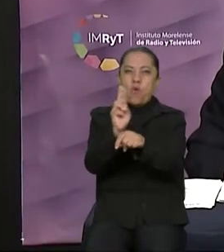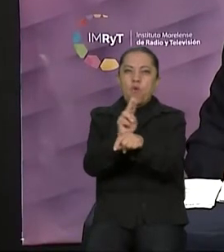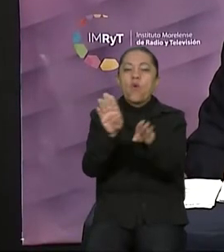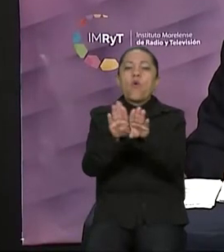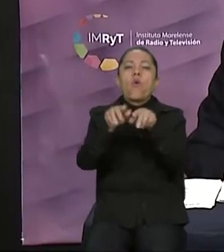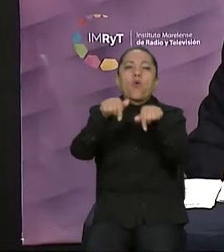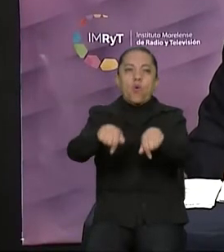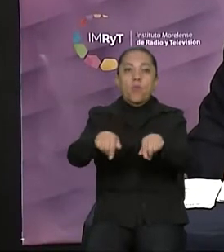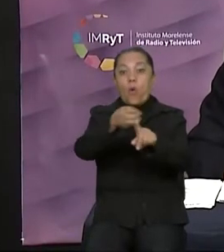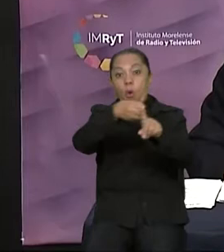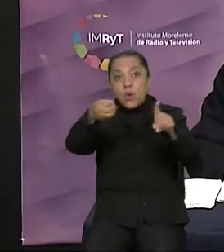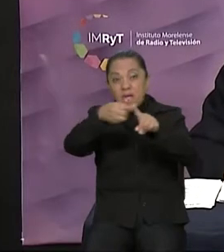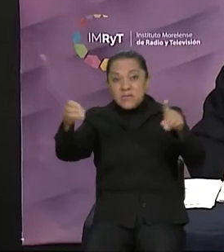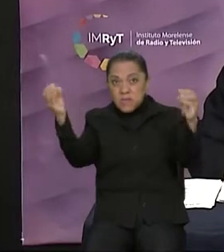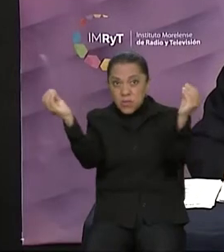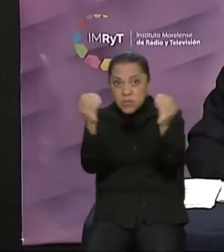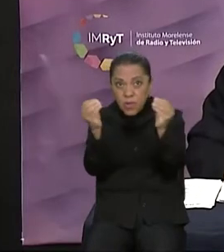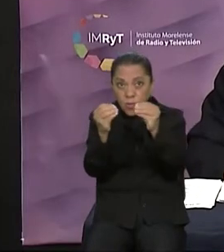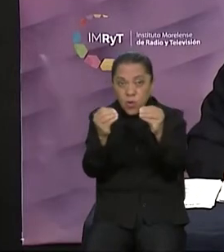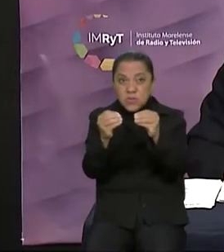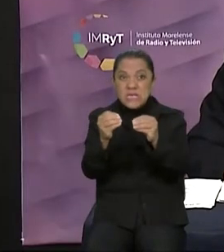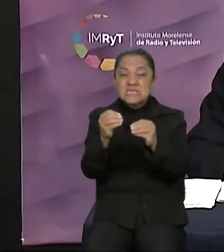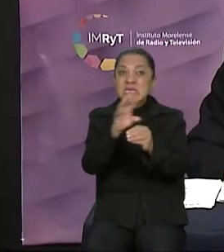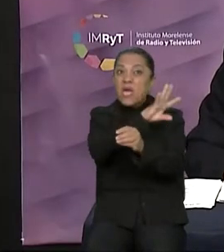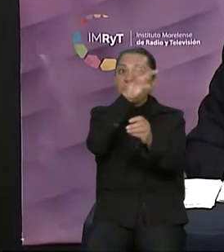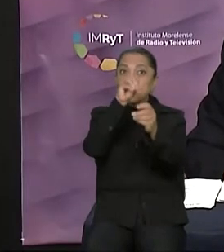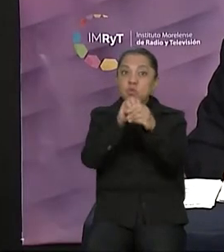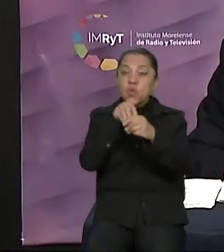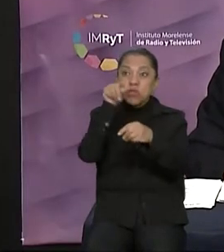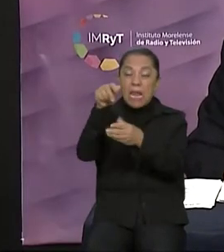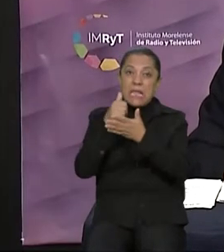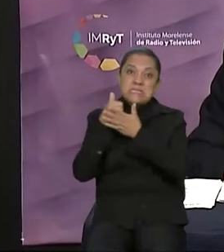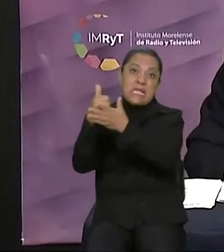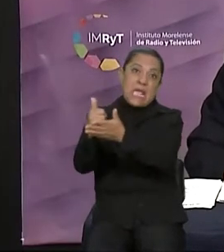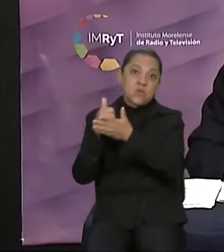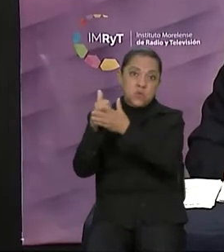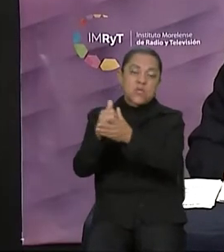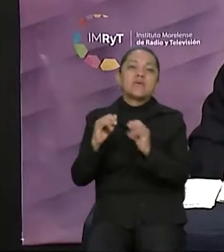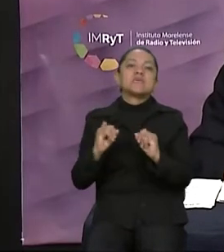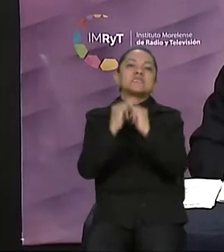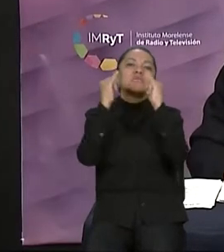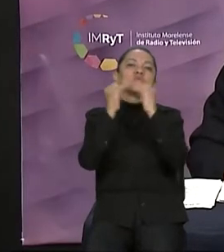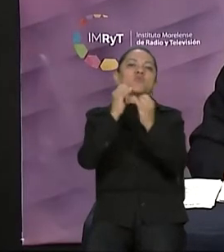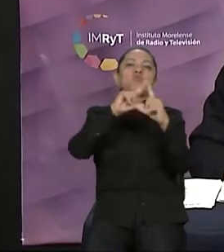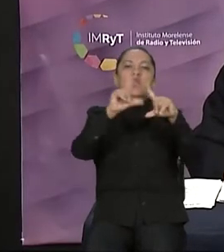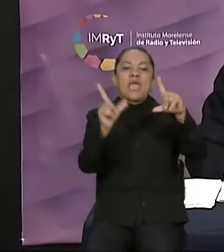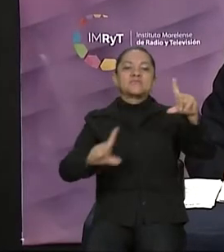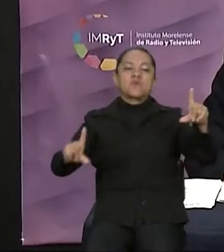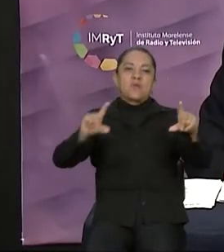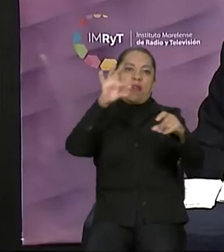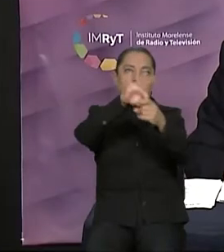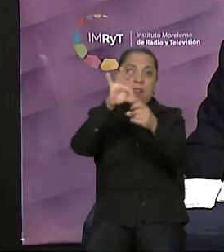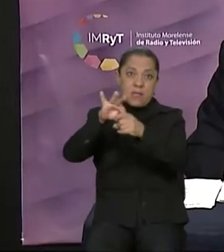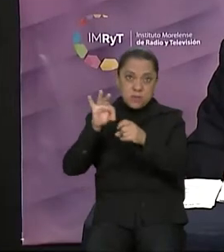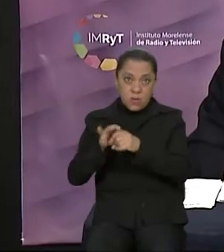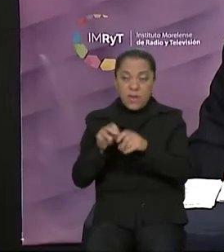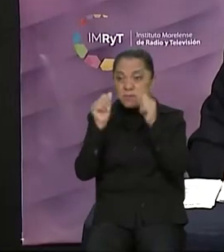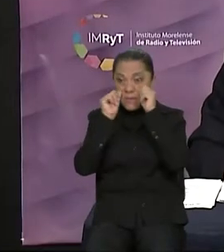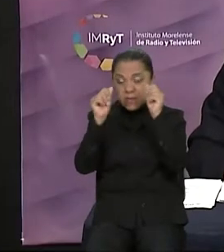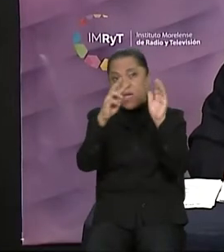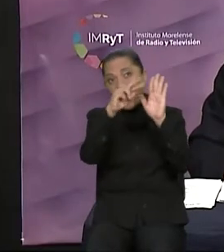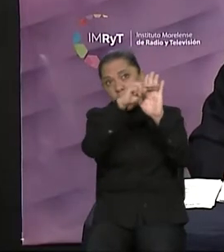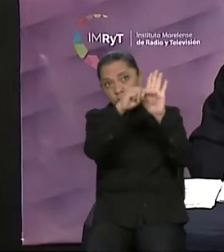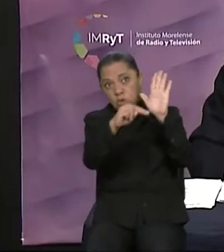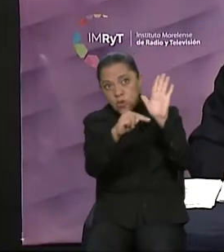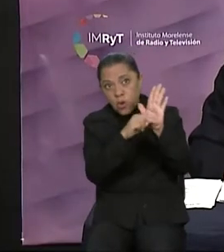debates es directamente en conjuvancia con el Instituto Nacional Electoral y que atiende normas y disposiciones contenidas